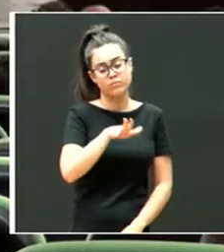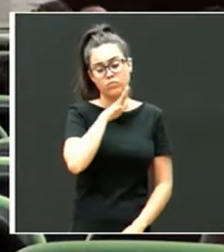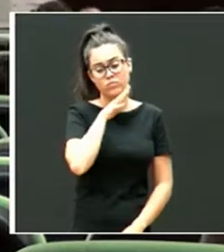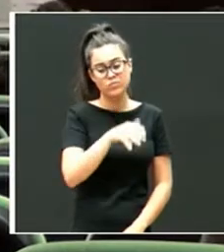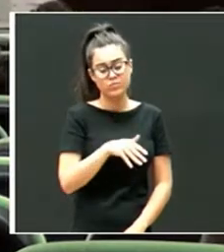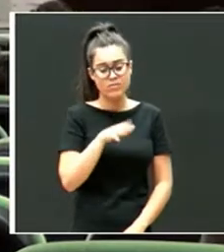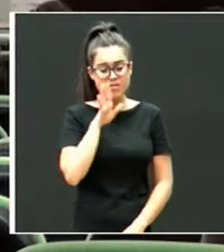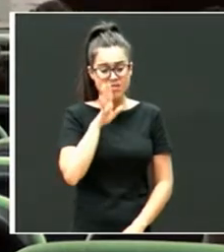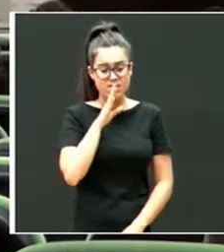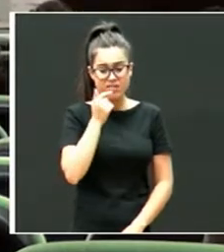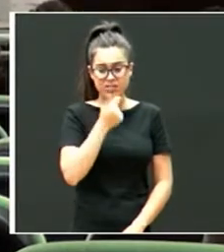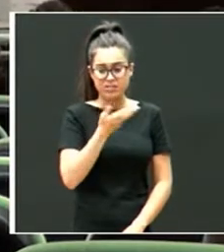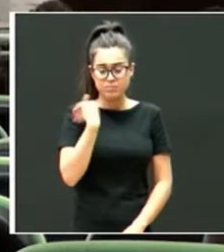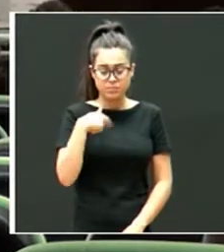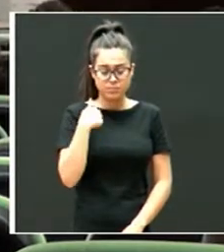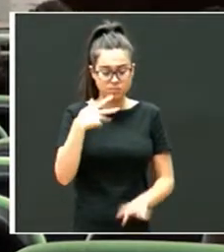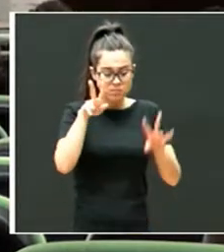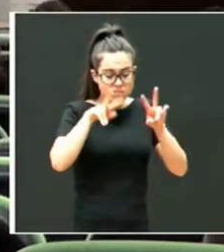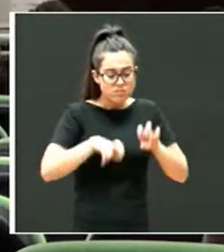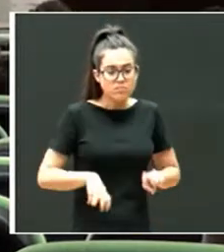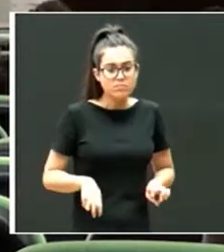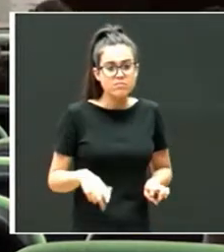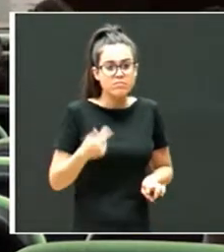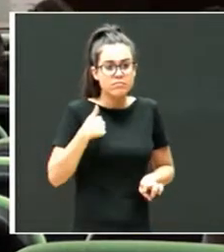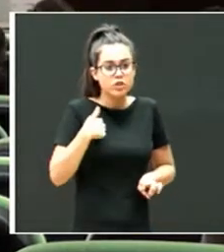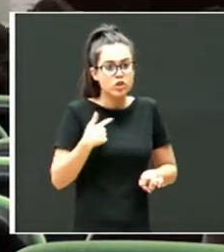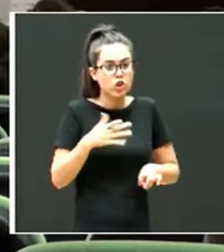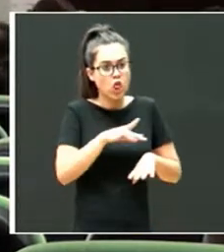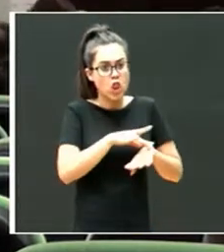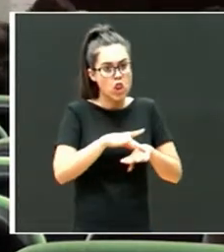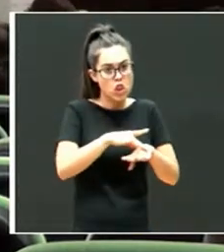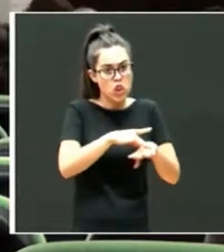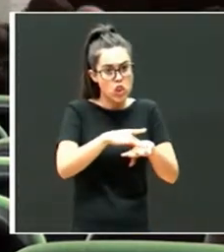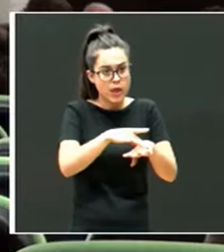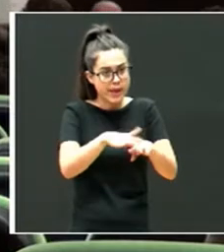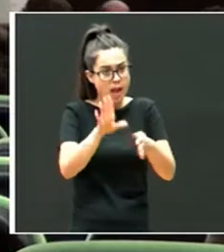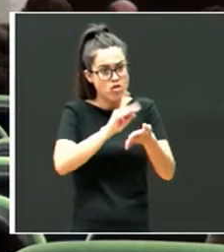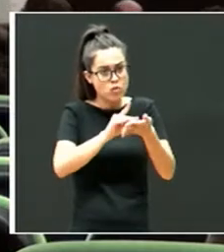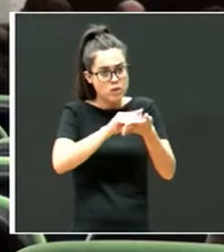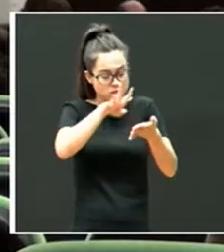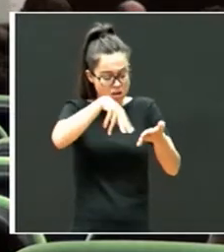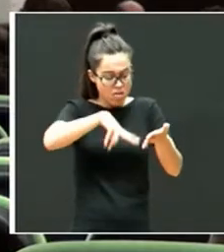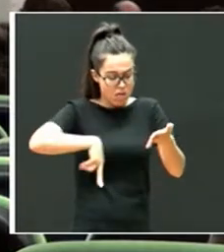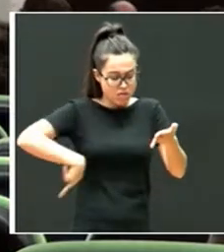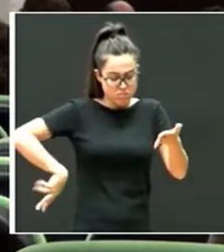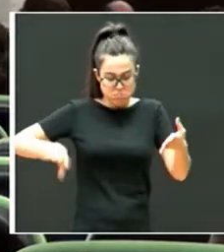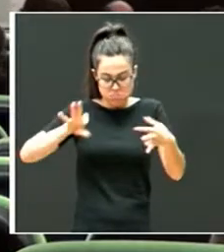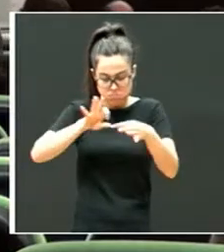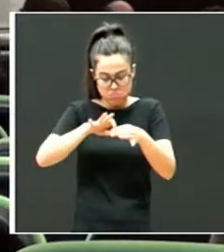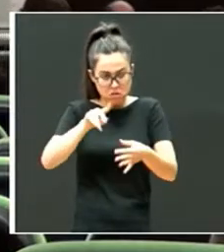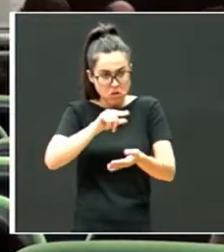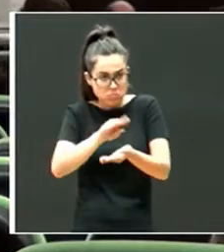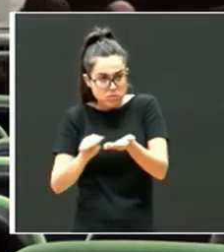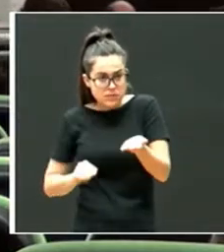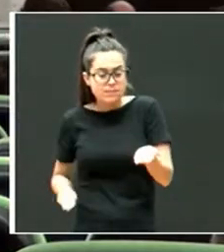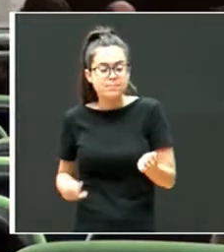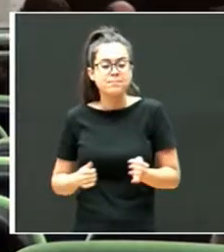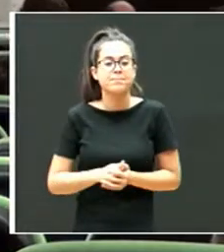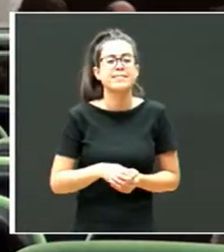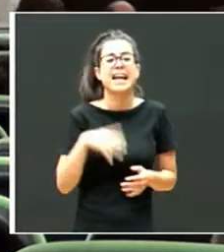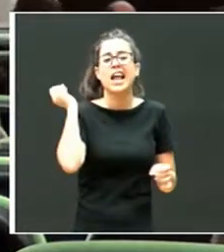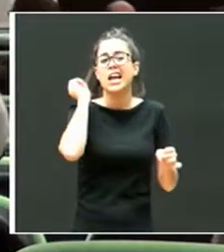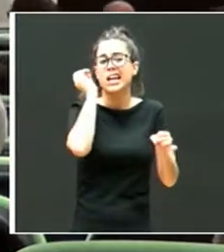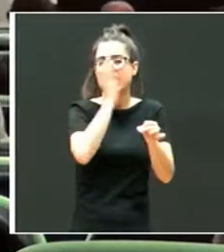he hecho este análisis desde lo que he leído en el documento que se presenta hoy. Y en relación con los